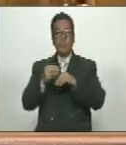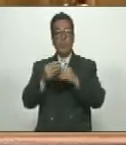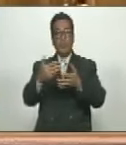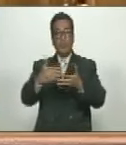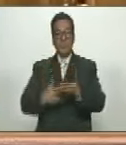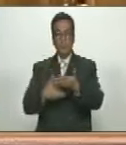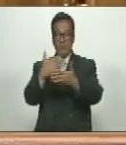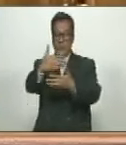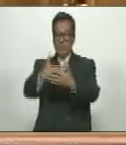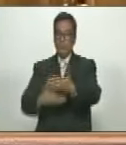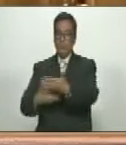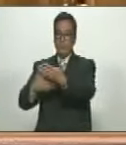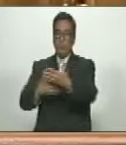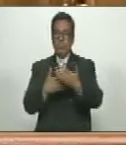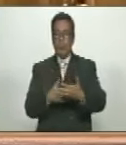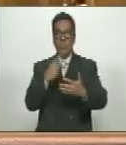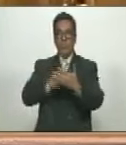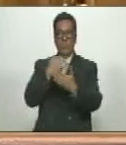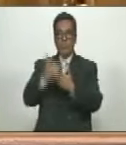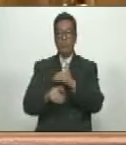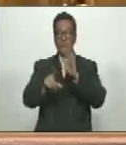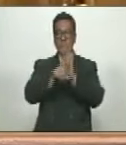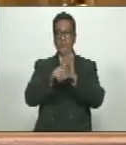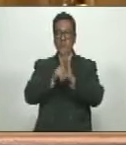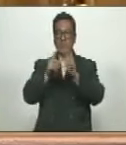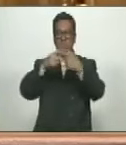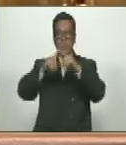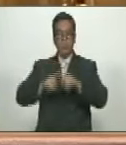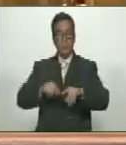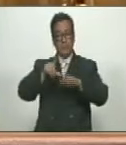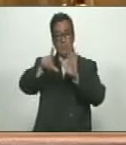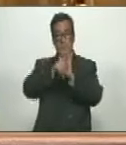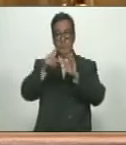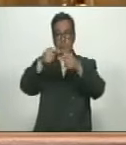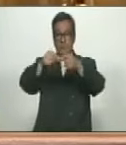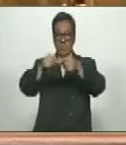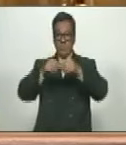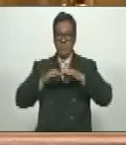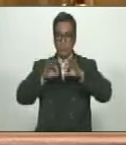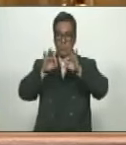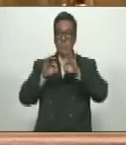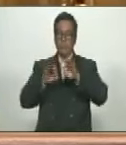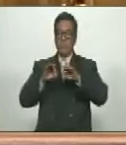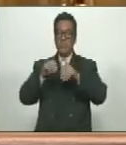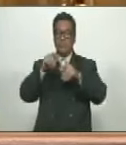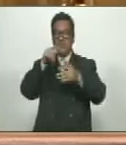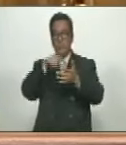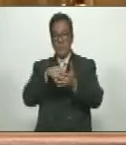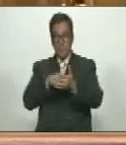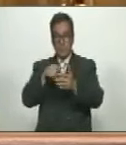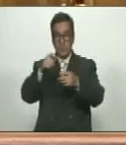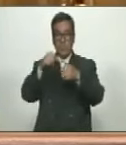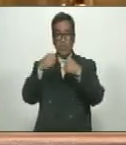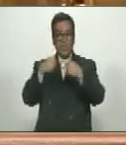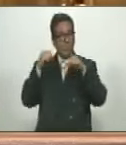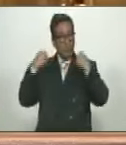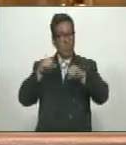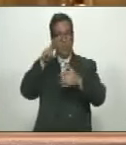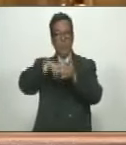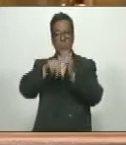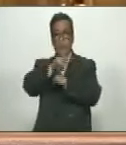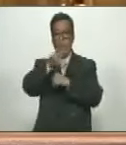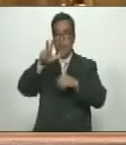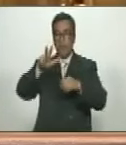remitió los informes sobre los proyectos de Ley de Presupuestos y Ley Especial de Endeudamiento Anual para el Ejercicio Económico Financiero